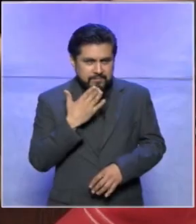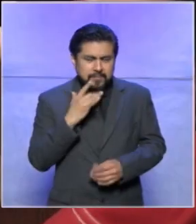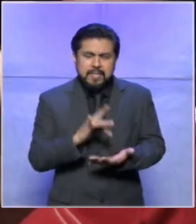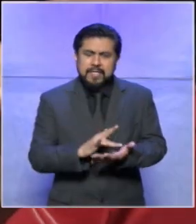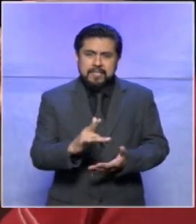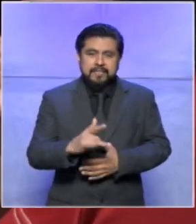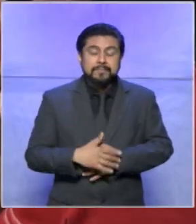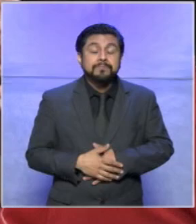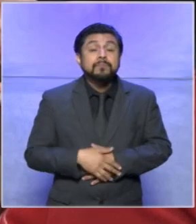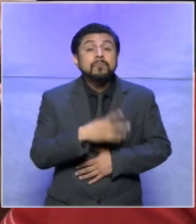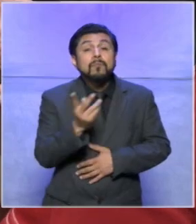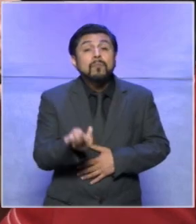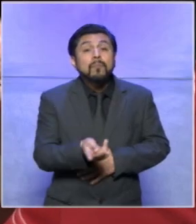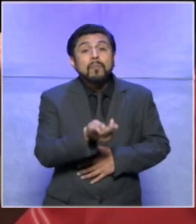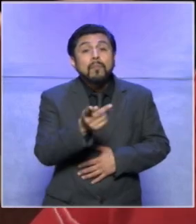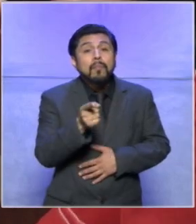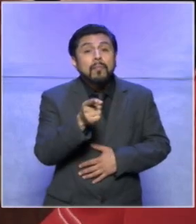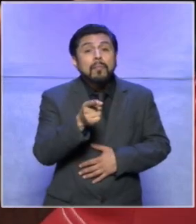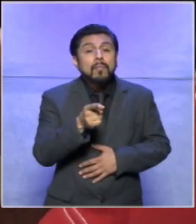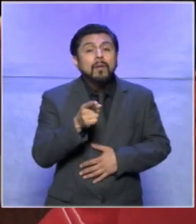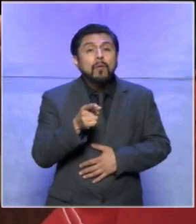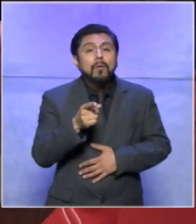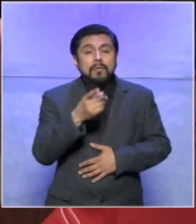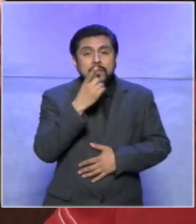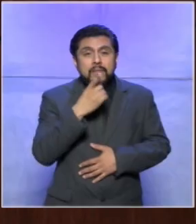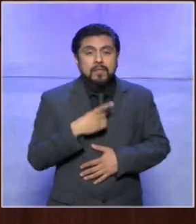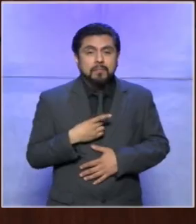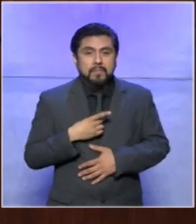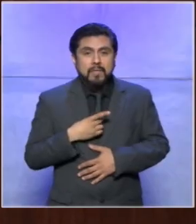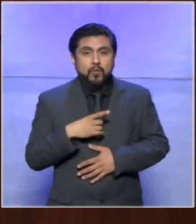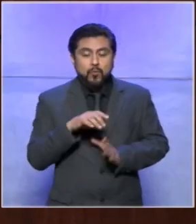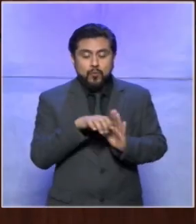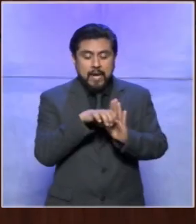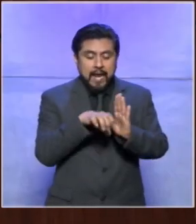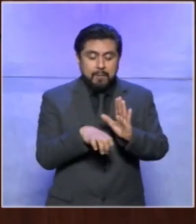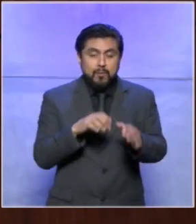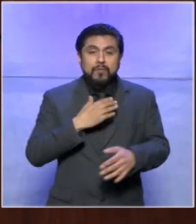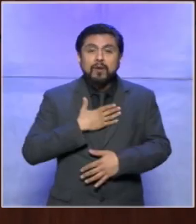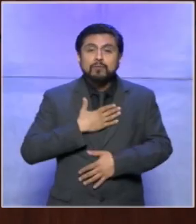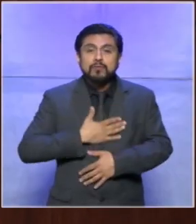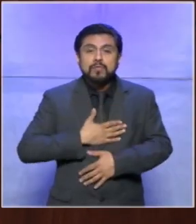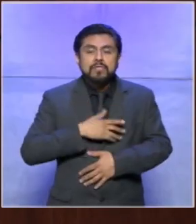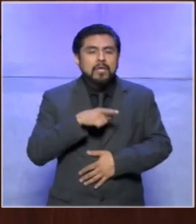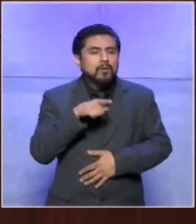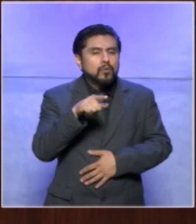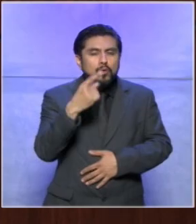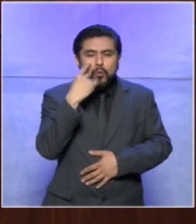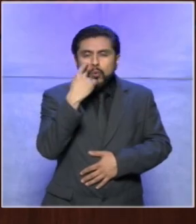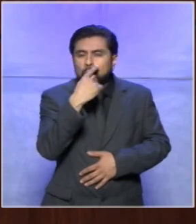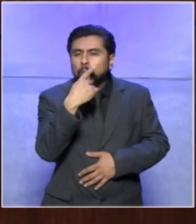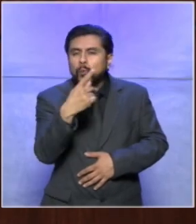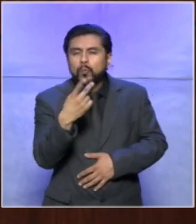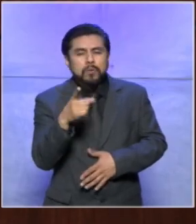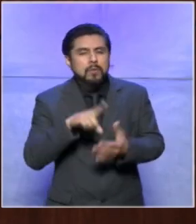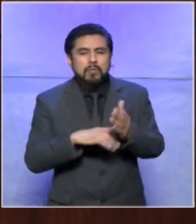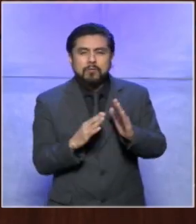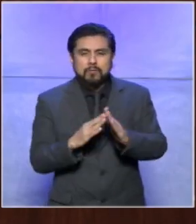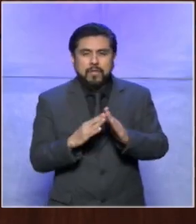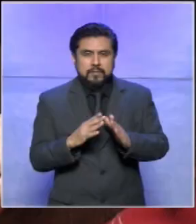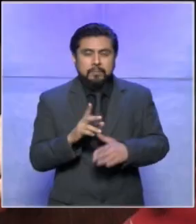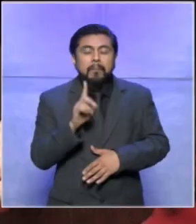gracias bueno pues yo quiero saber yo quiero que tú me digas un ejemplo de justicia que tú veas en tu casa